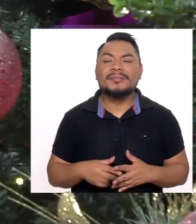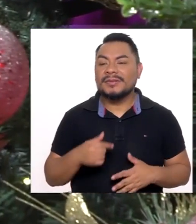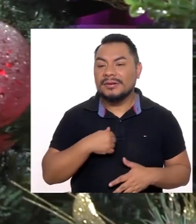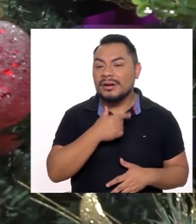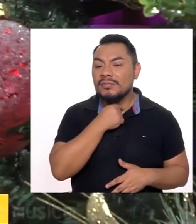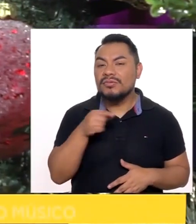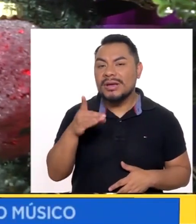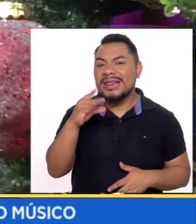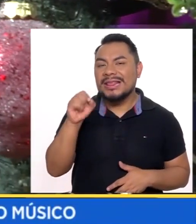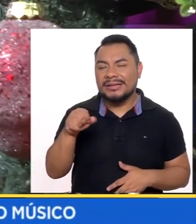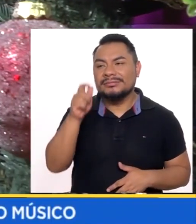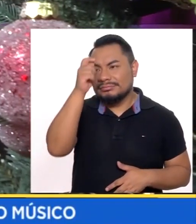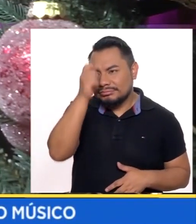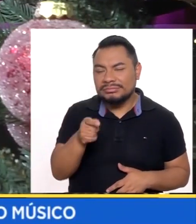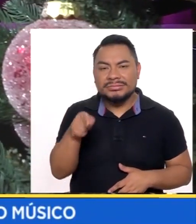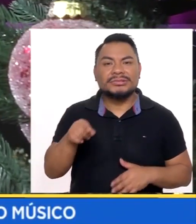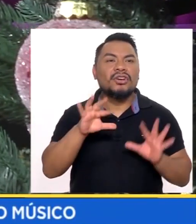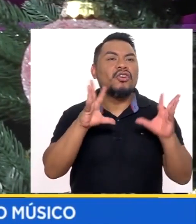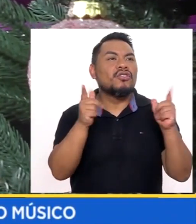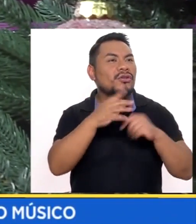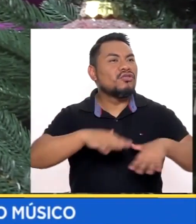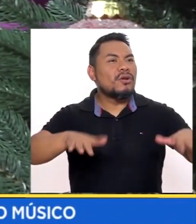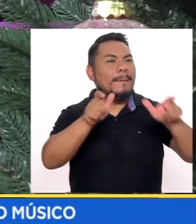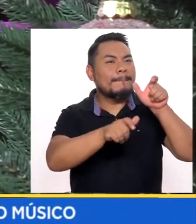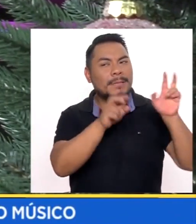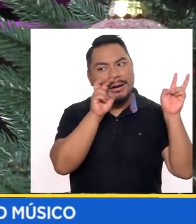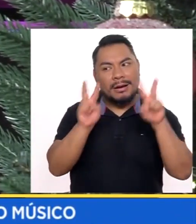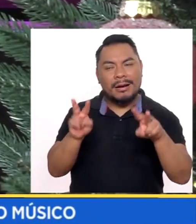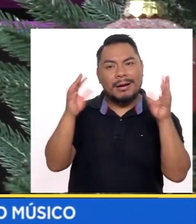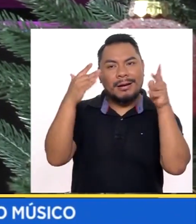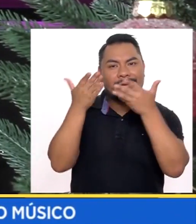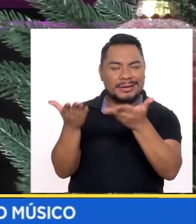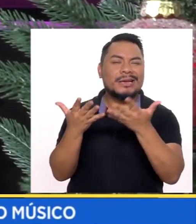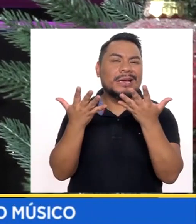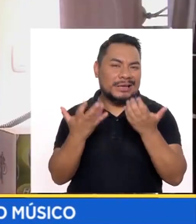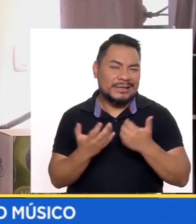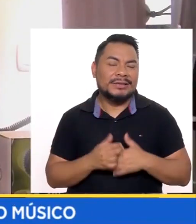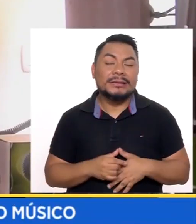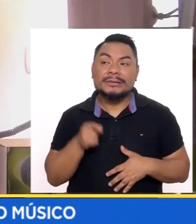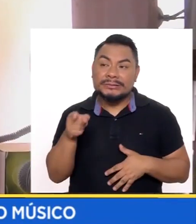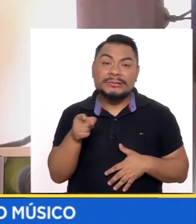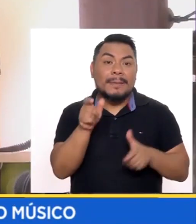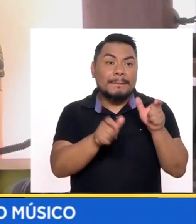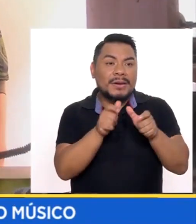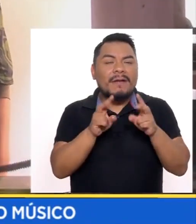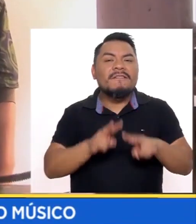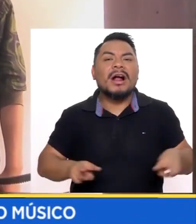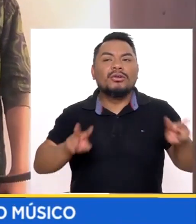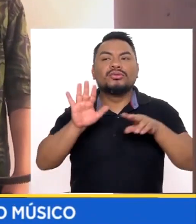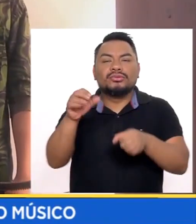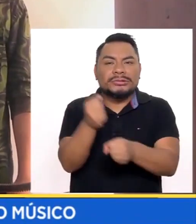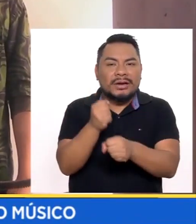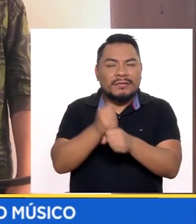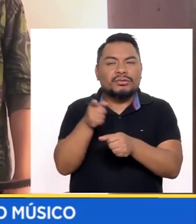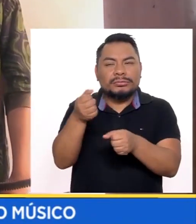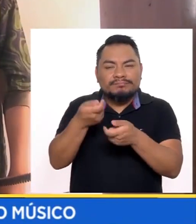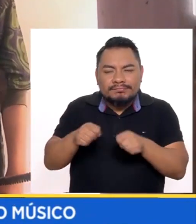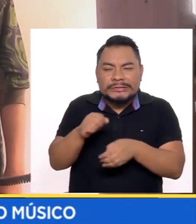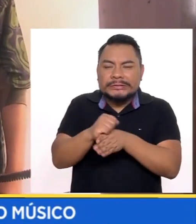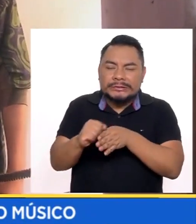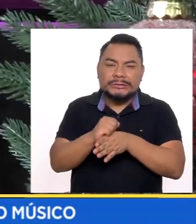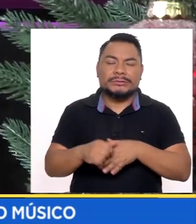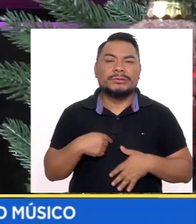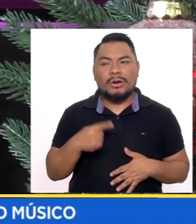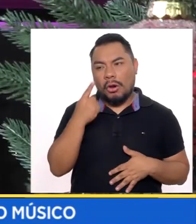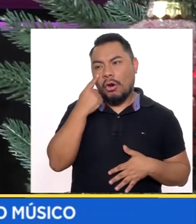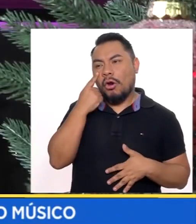Me gustaría que Diego sea reconocido por la sociedad Que la gente valore su trabajo Que valore su esfuerzo